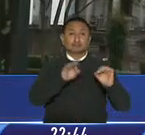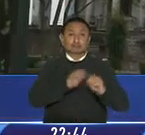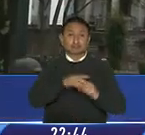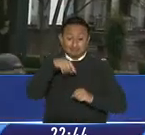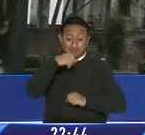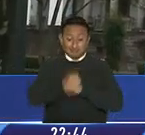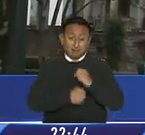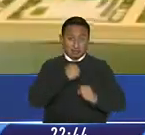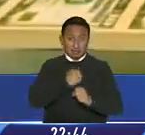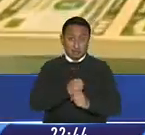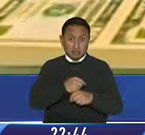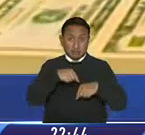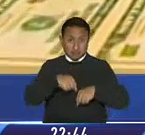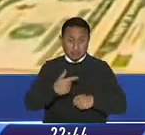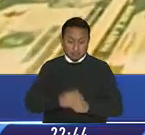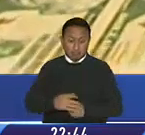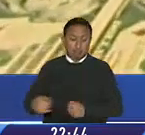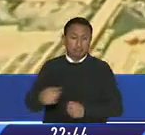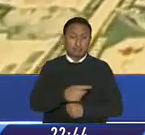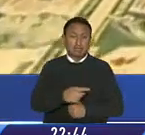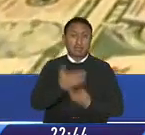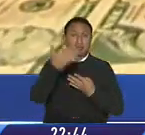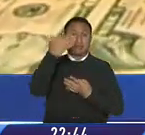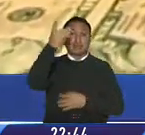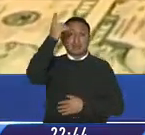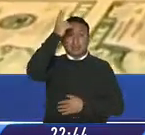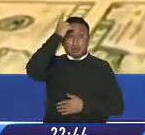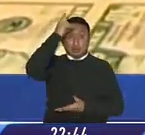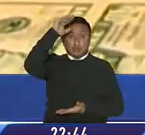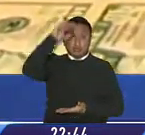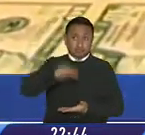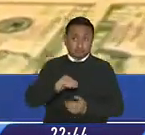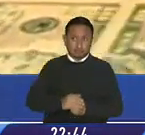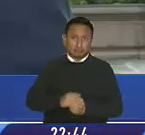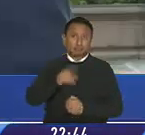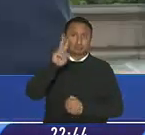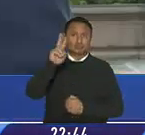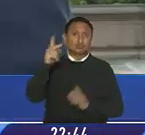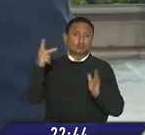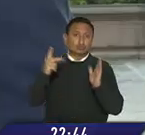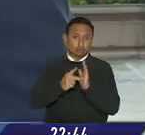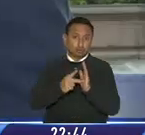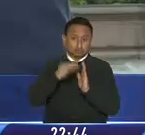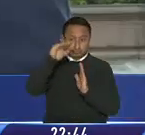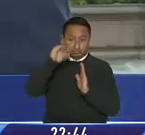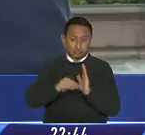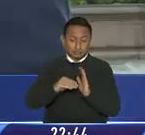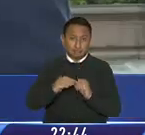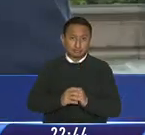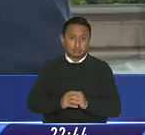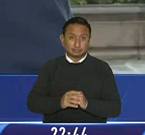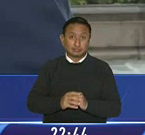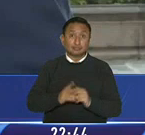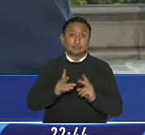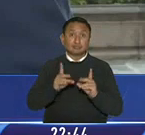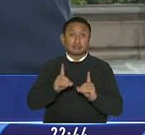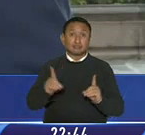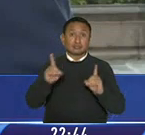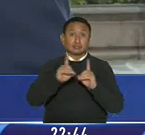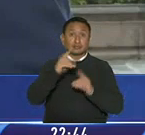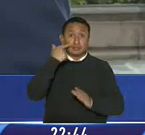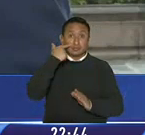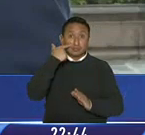año se prevé reducir el déficit fiscal en dos puntos que de mantenerse los actuales precios del petróleo